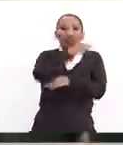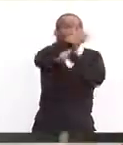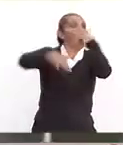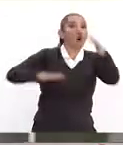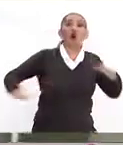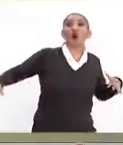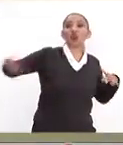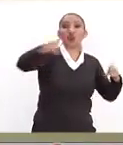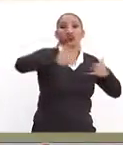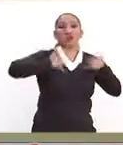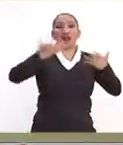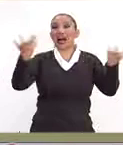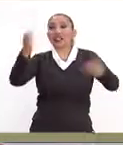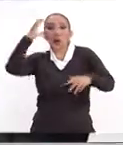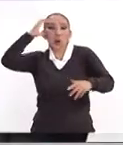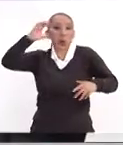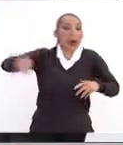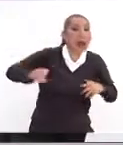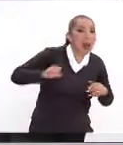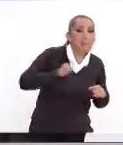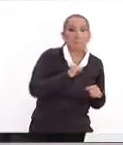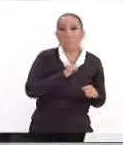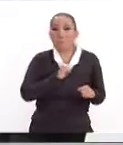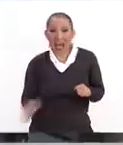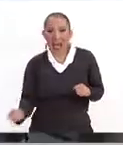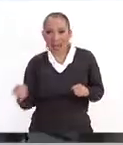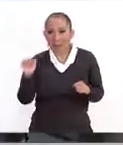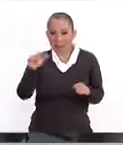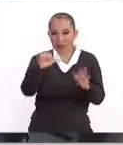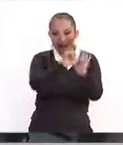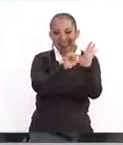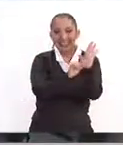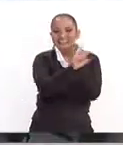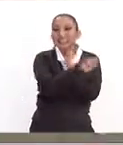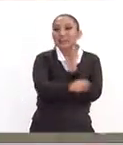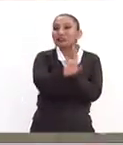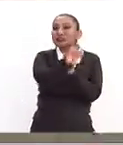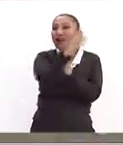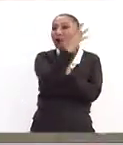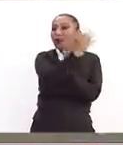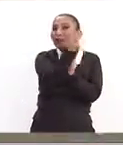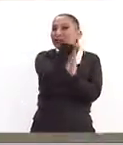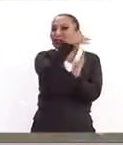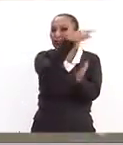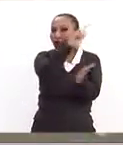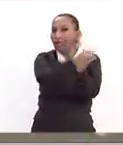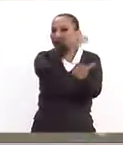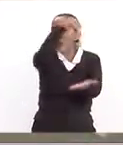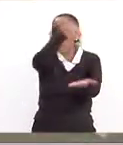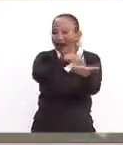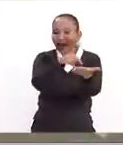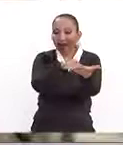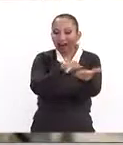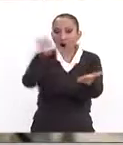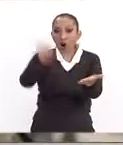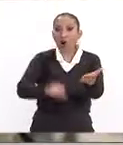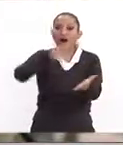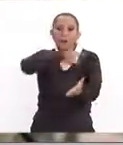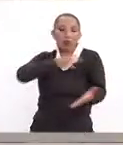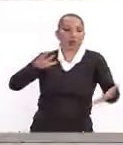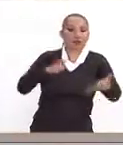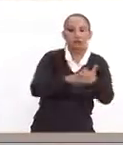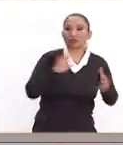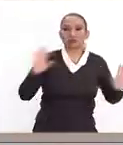adolescentes que cometan alguno de los delitos que vienen en el artículo 164 de la propia ley inmediatamente van a estar